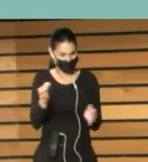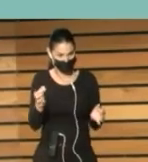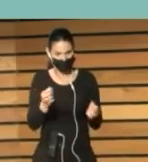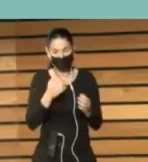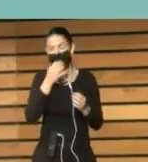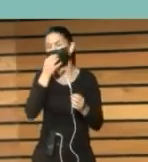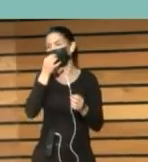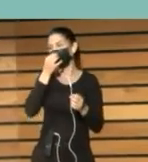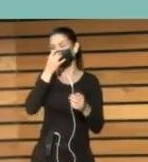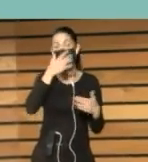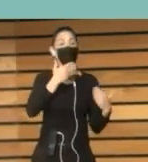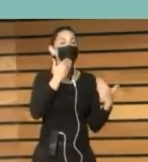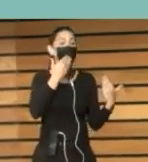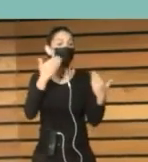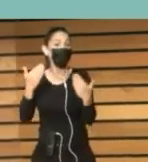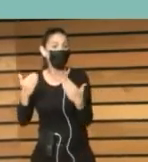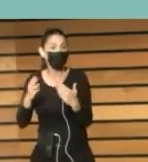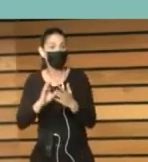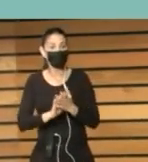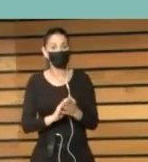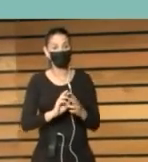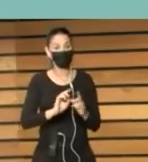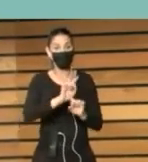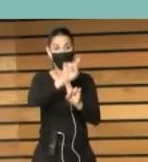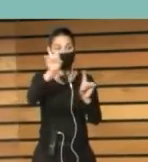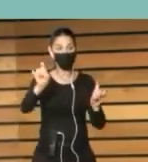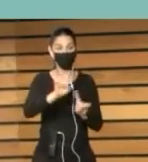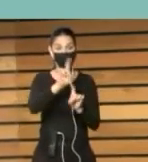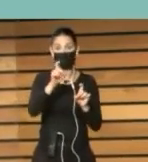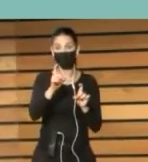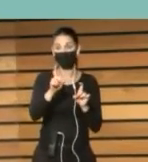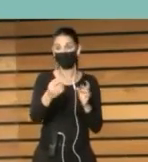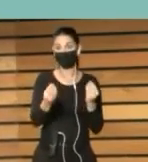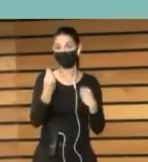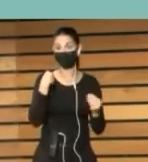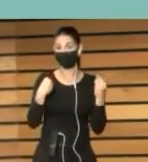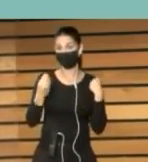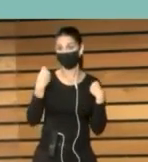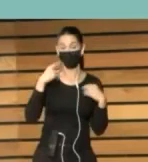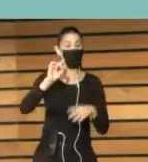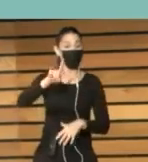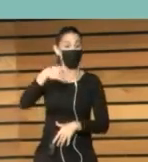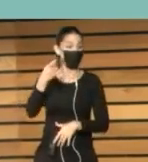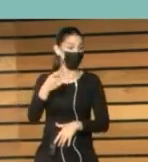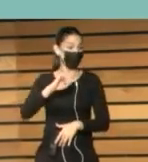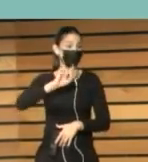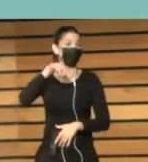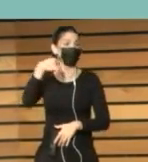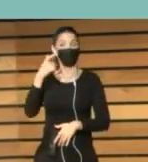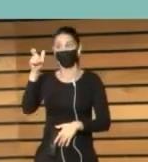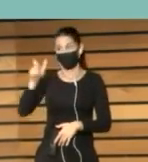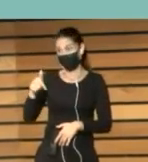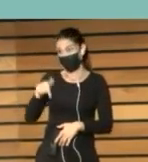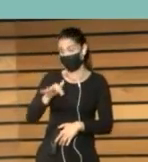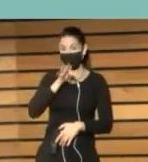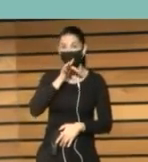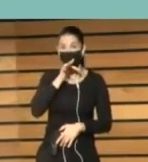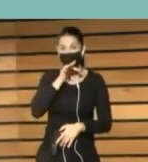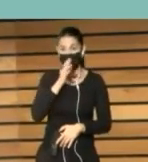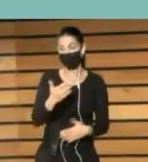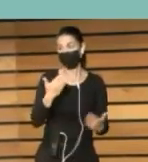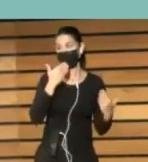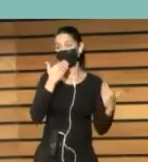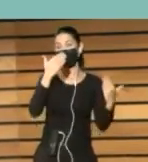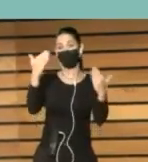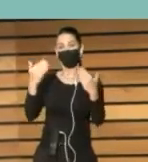Muchas gracias Si no hay más preguntas Bueno luego Si queréis No han arrestado por aquí Podréis hablar con él Si Con más tiempo Gracias